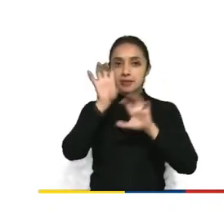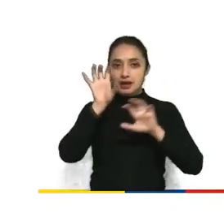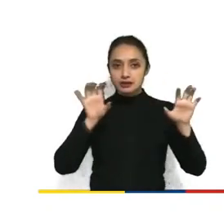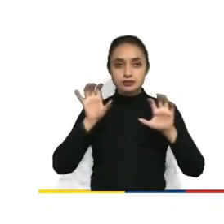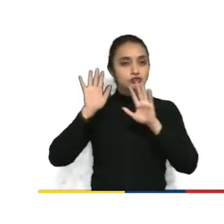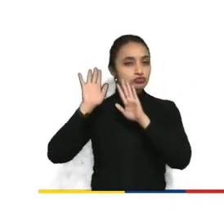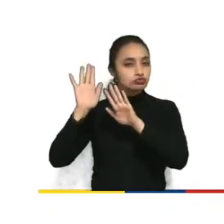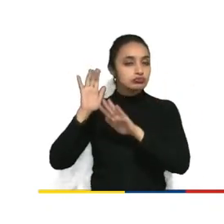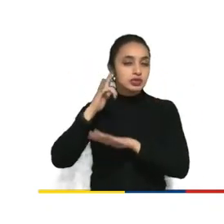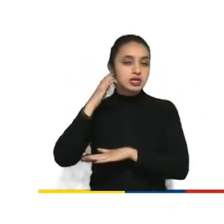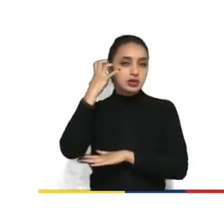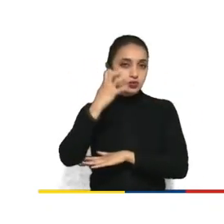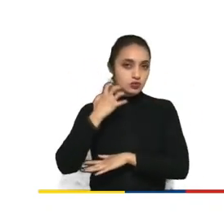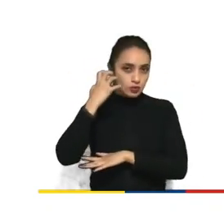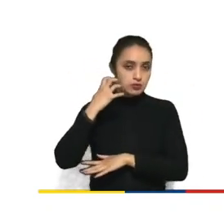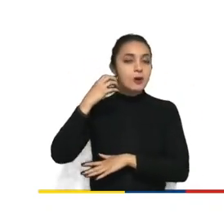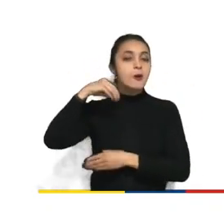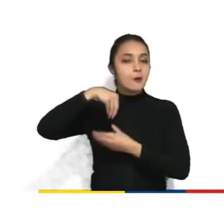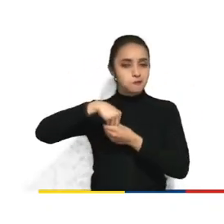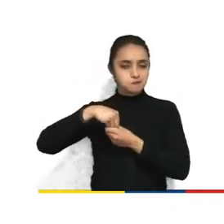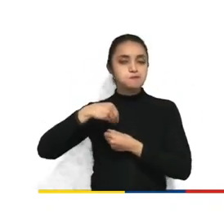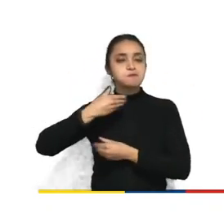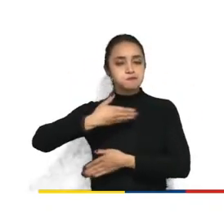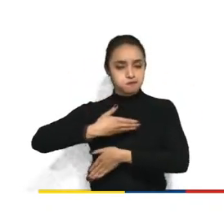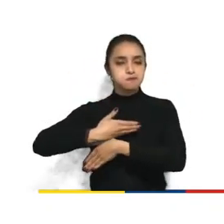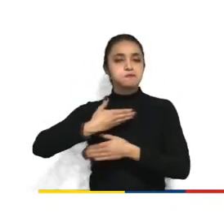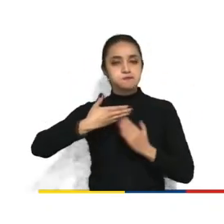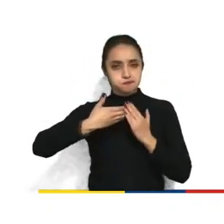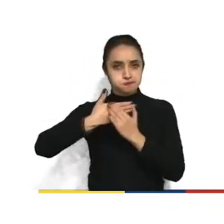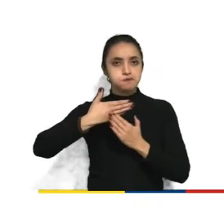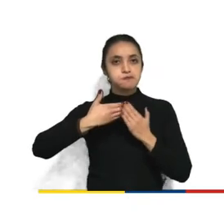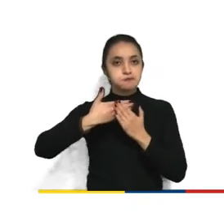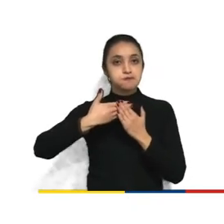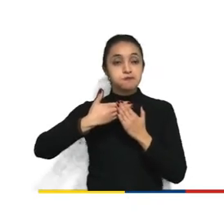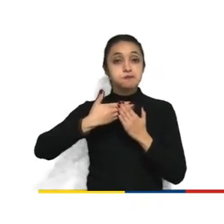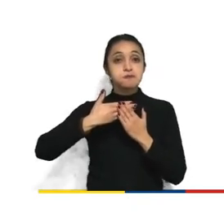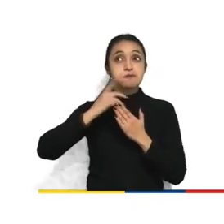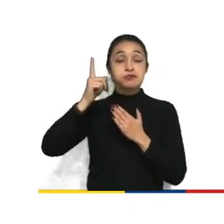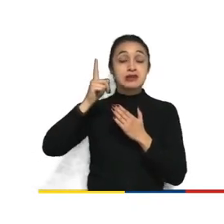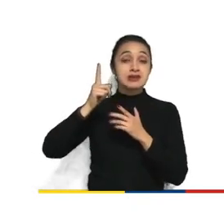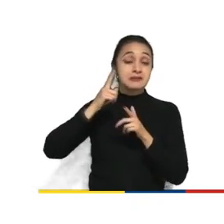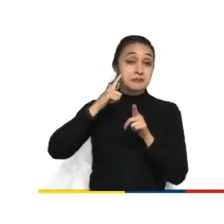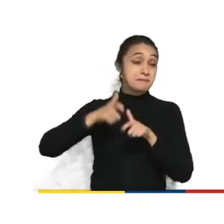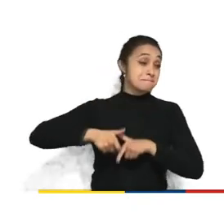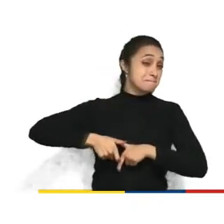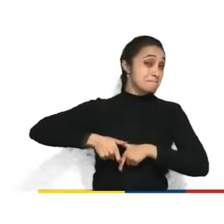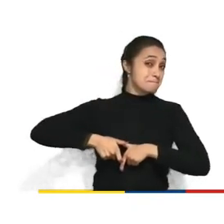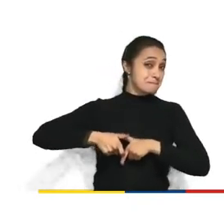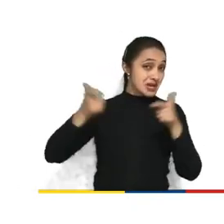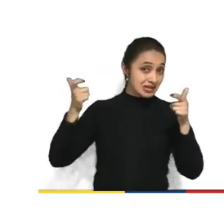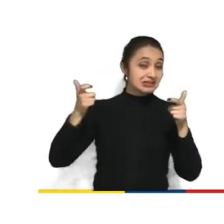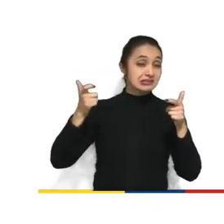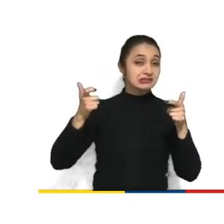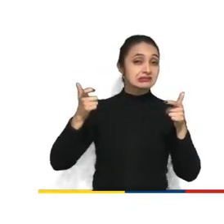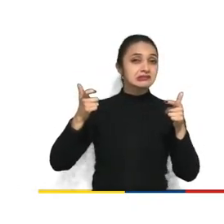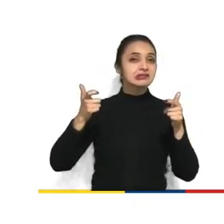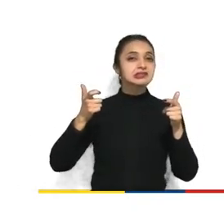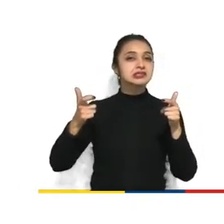europa y vimos que hubo un incremento exponencial en el volumen de datos